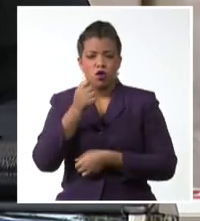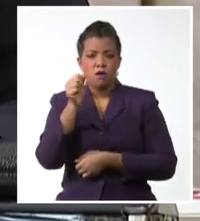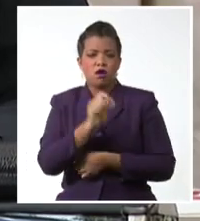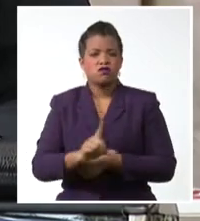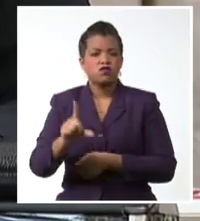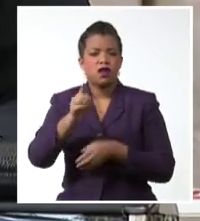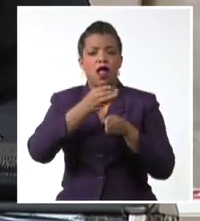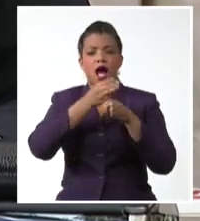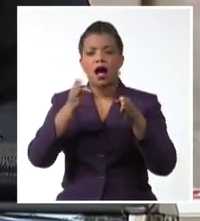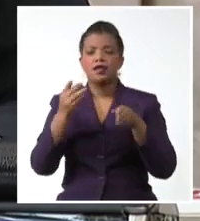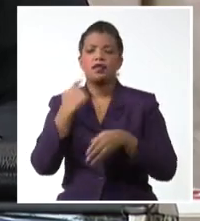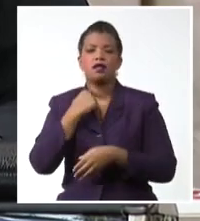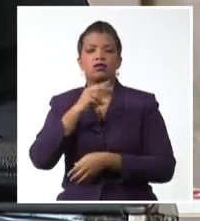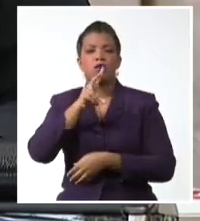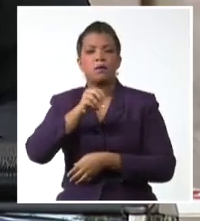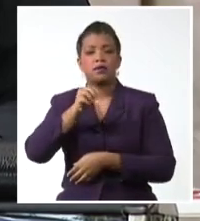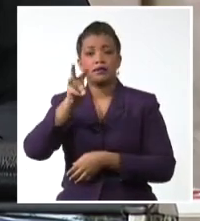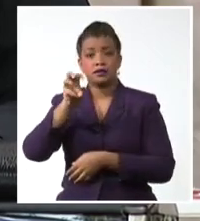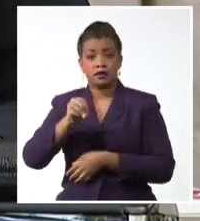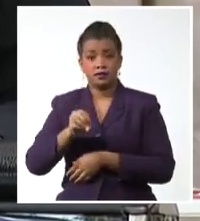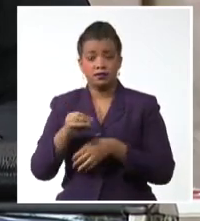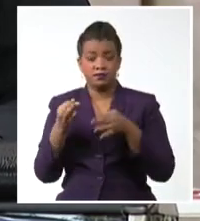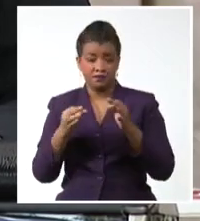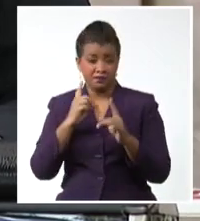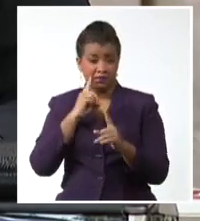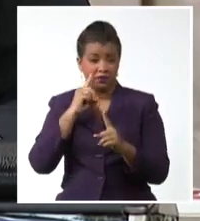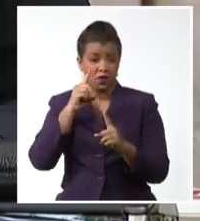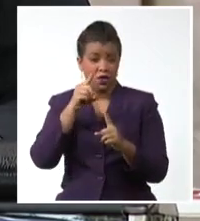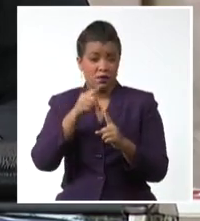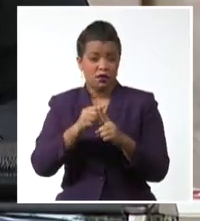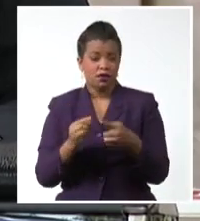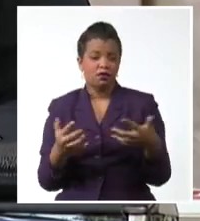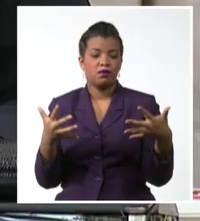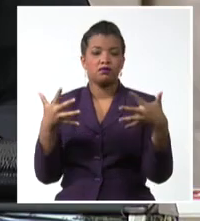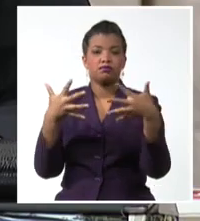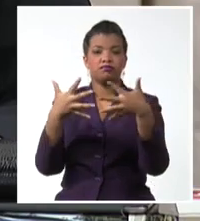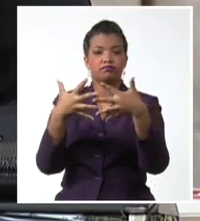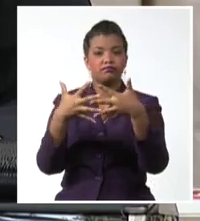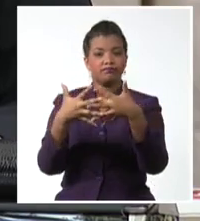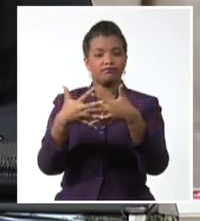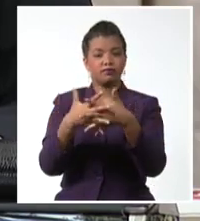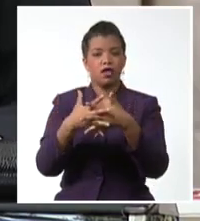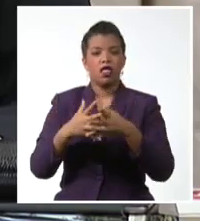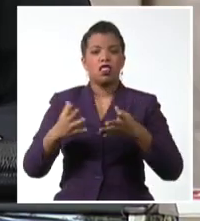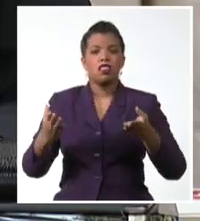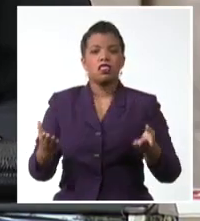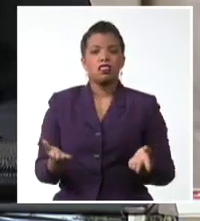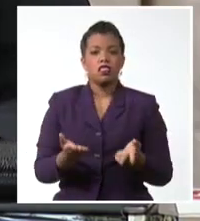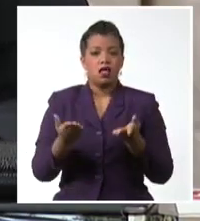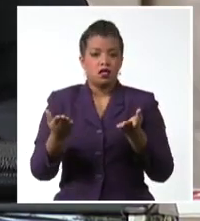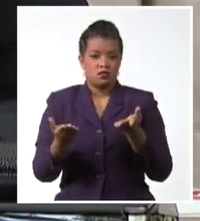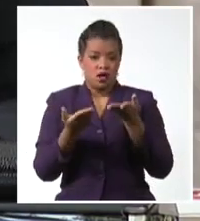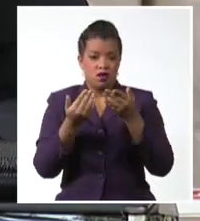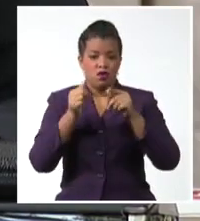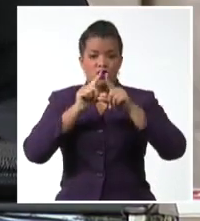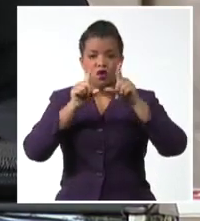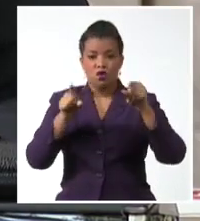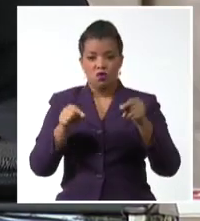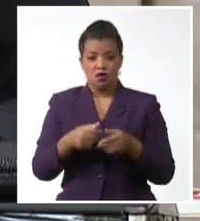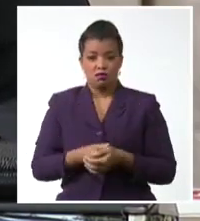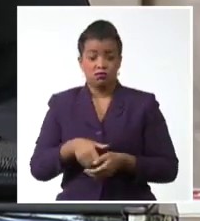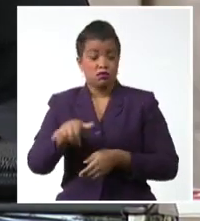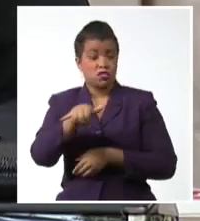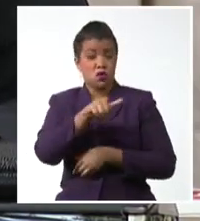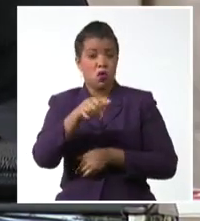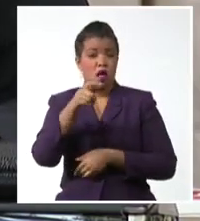cuyos ejes estratégicos están entrelazados con los objetivos de desarrollo sostenible así como con una